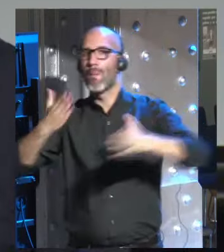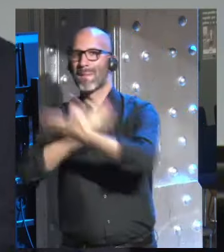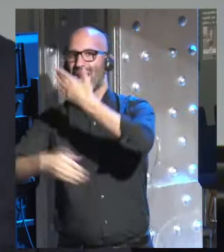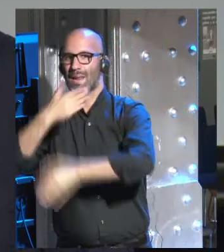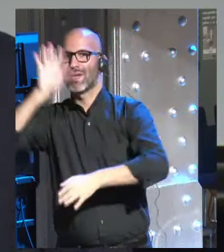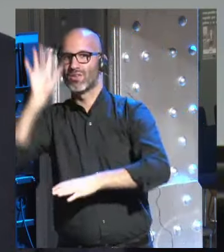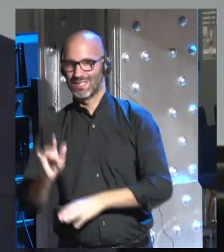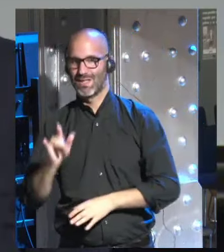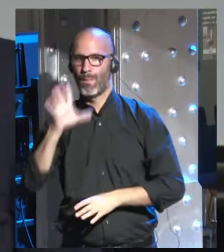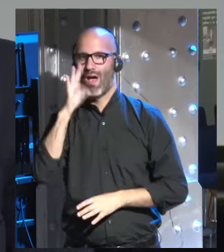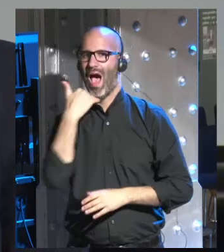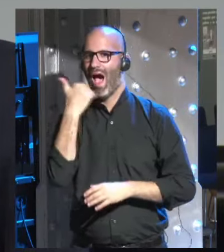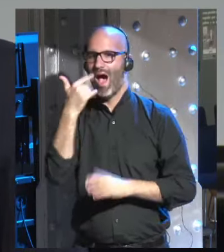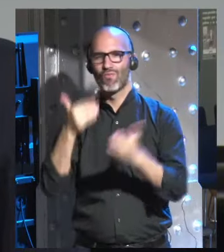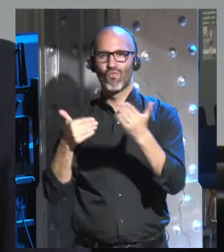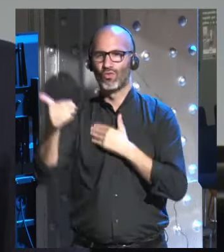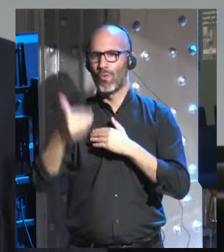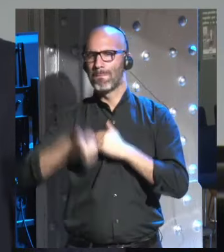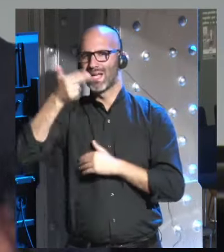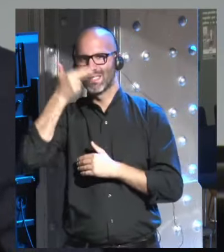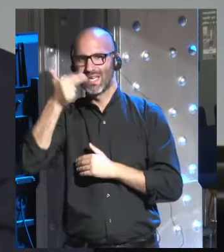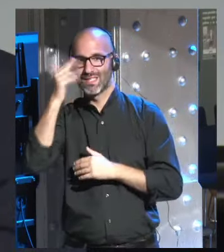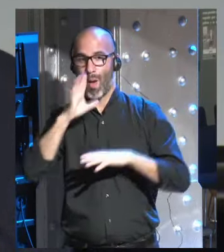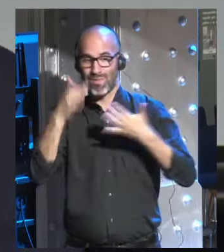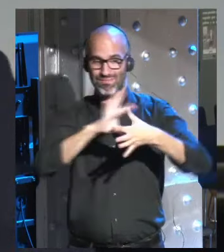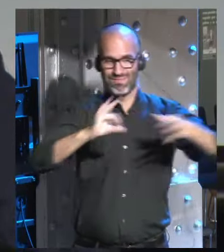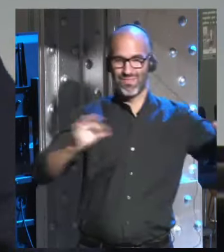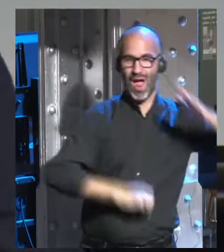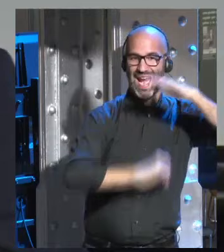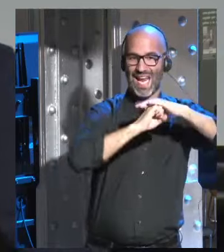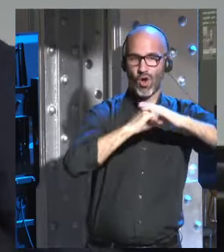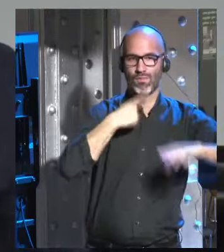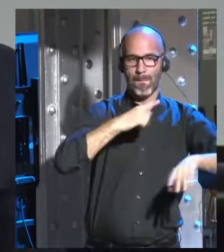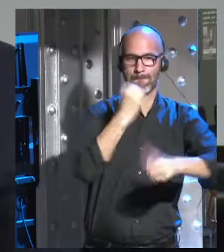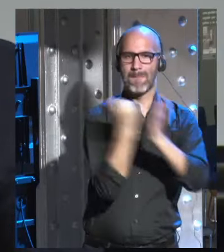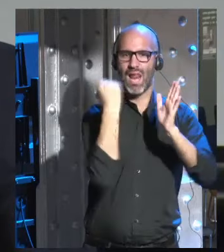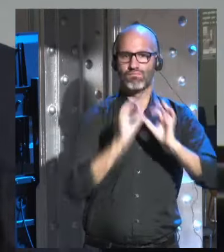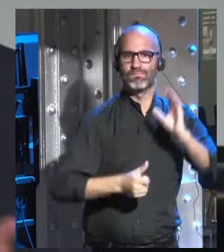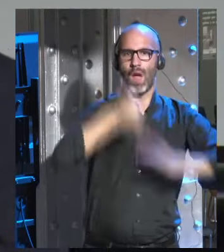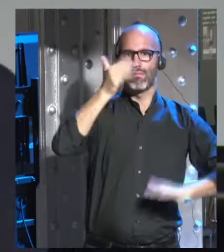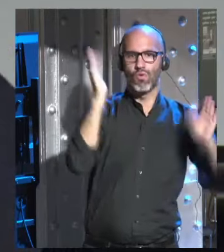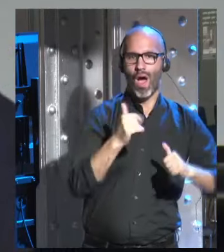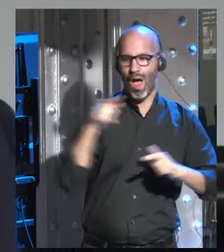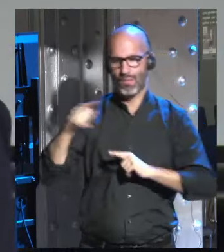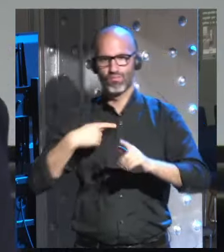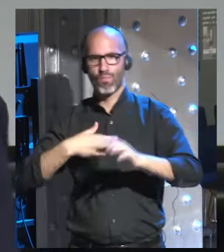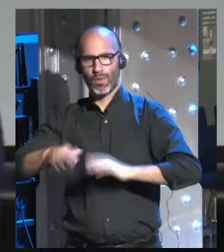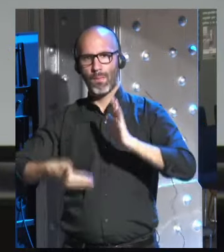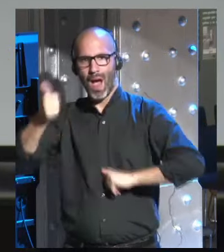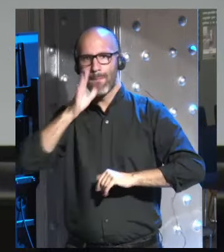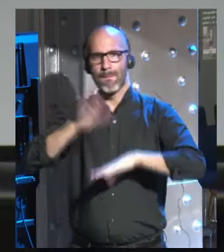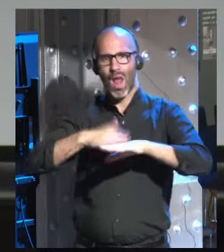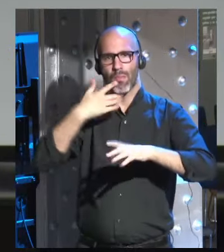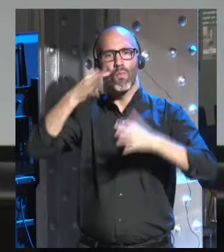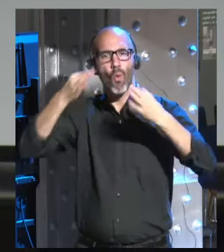Paralímpicos se convertirán en algo mucho más interesante algo mucho más las habilidades que mostrarán los humanos para correr